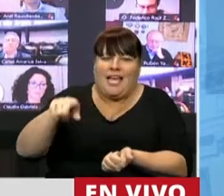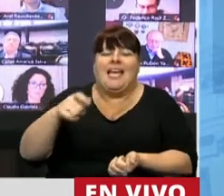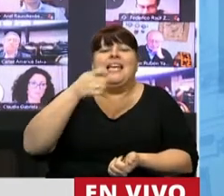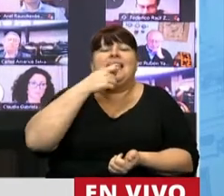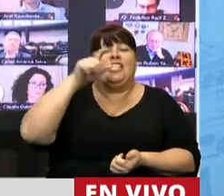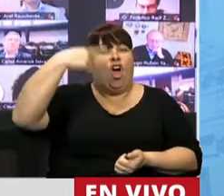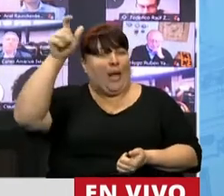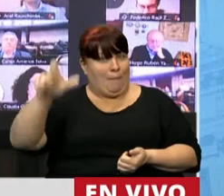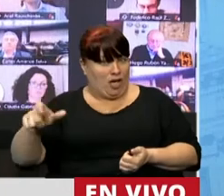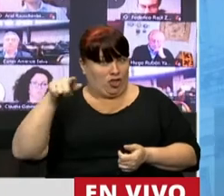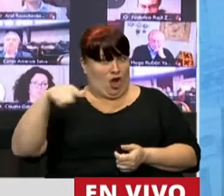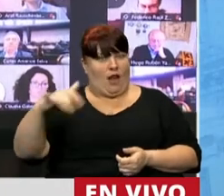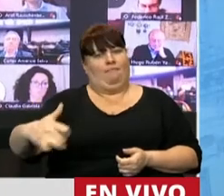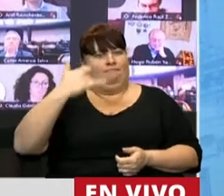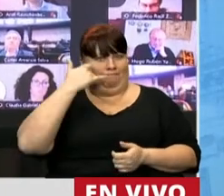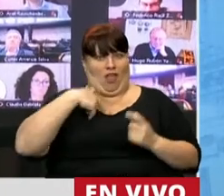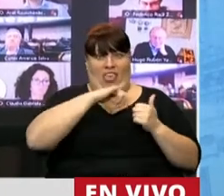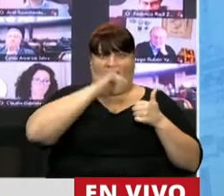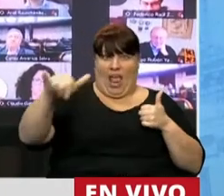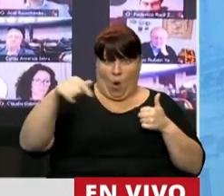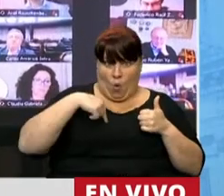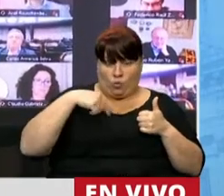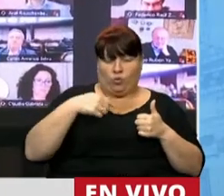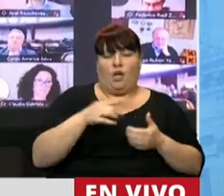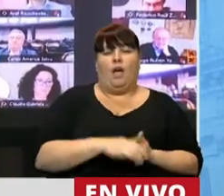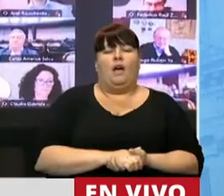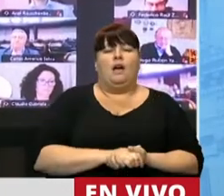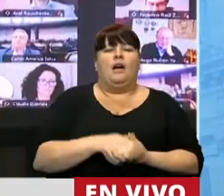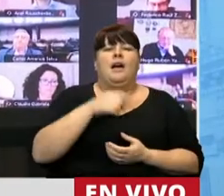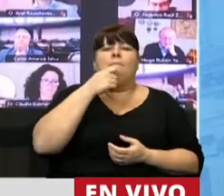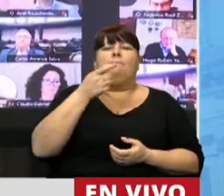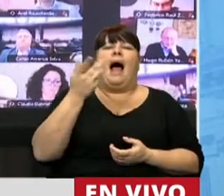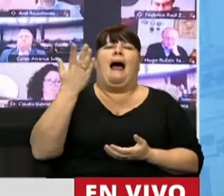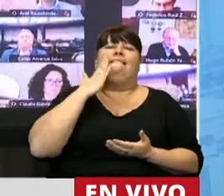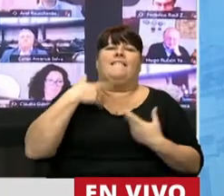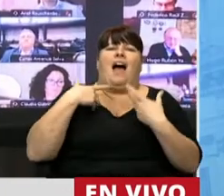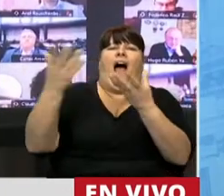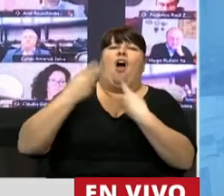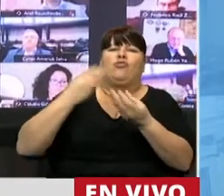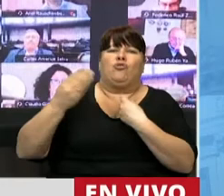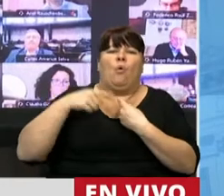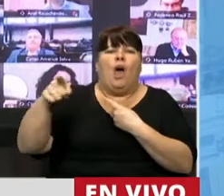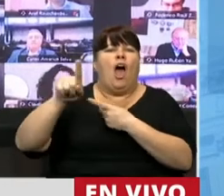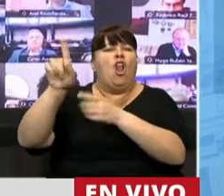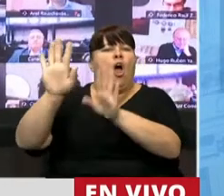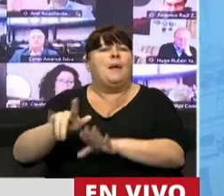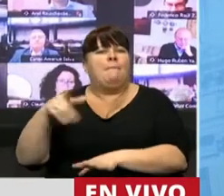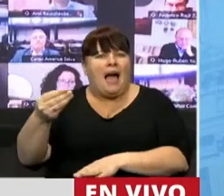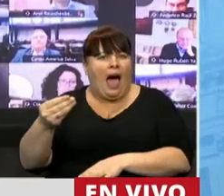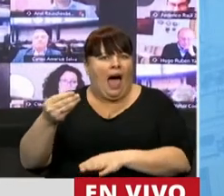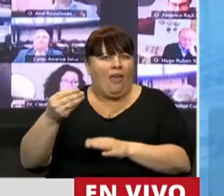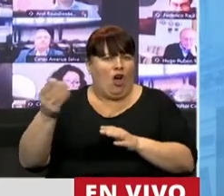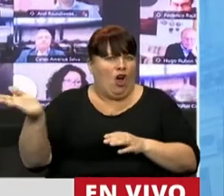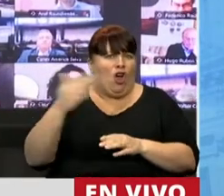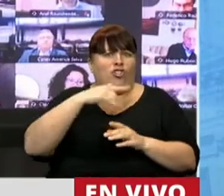recibe la denuncia, si quien es destinatario en definitiva de que vengan a pedirle auxilio, no está preparado, todos los